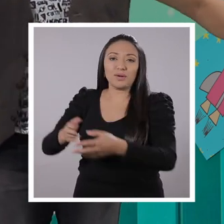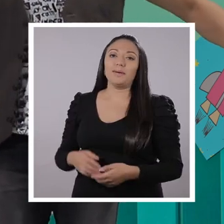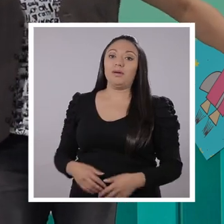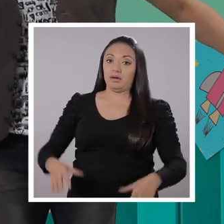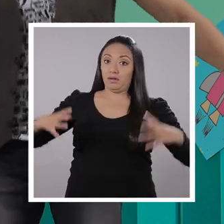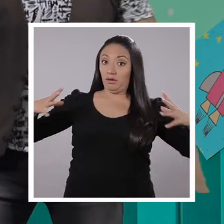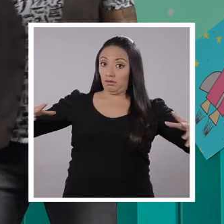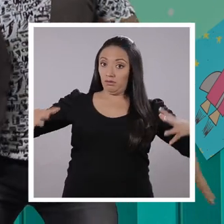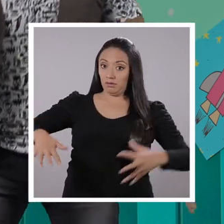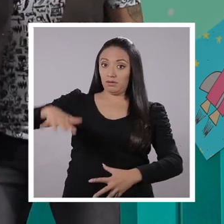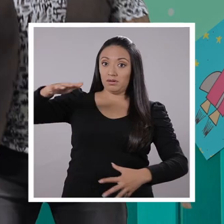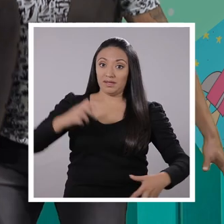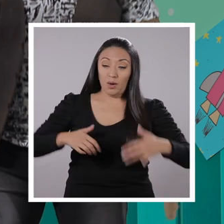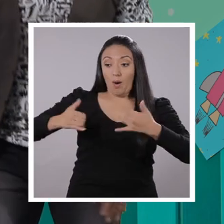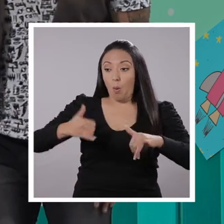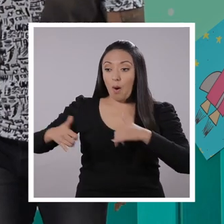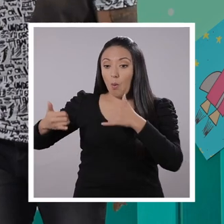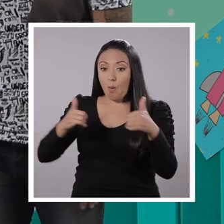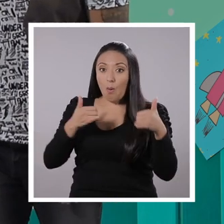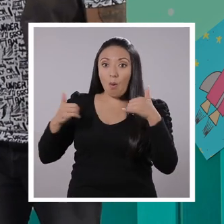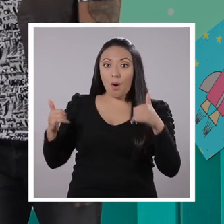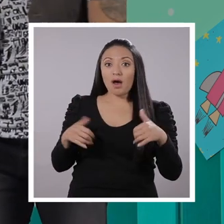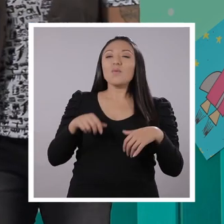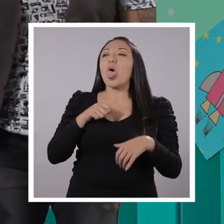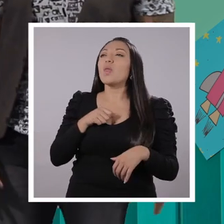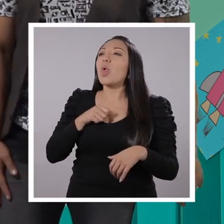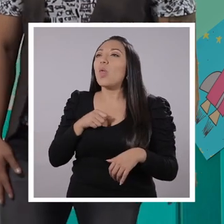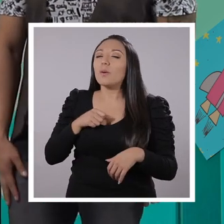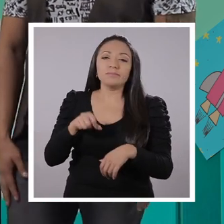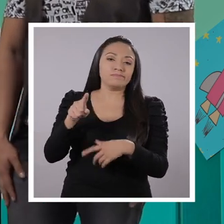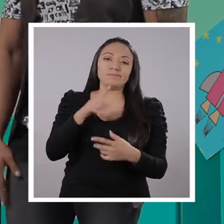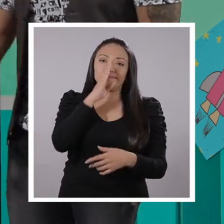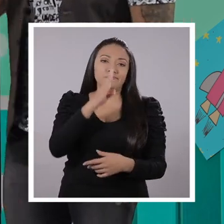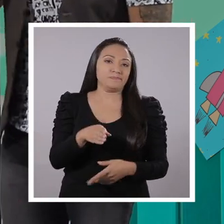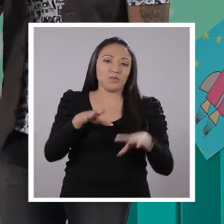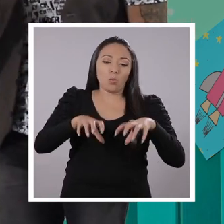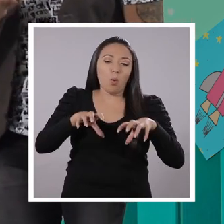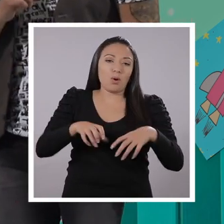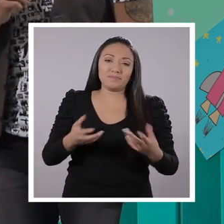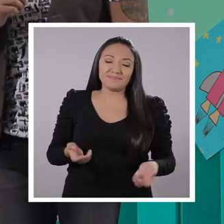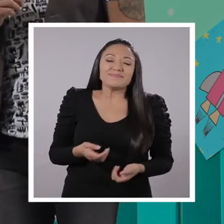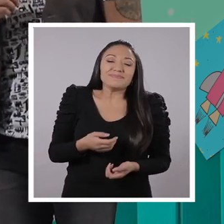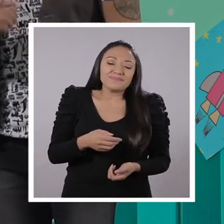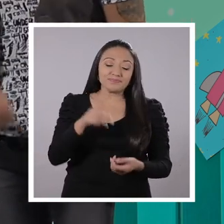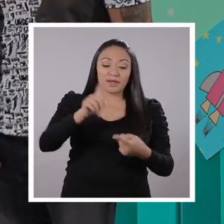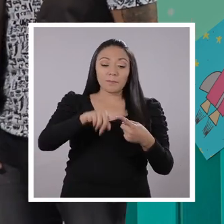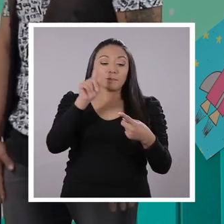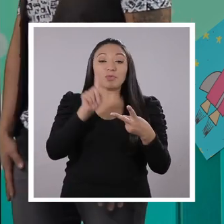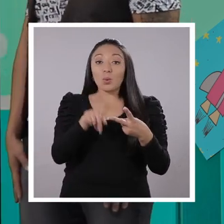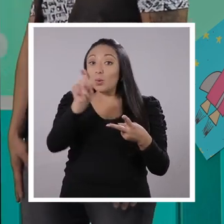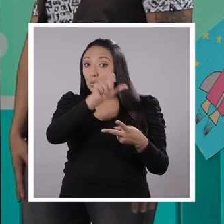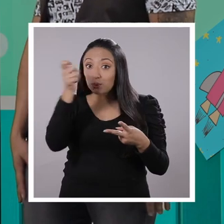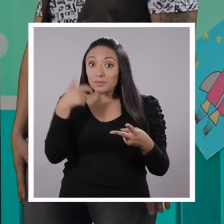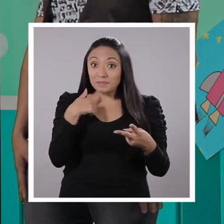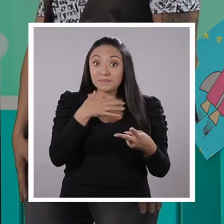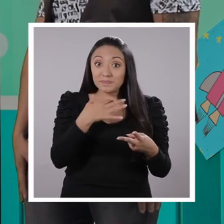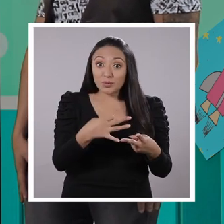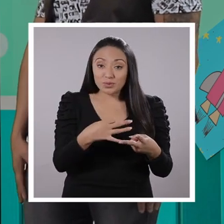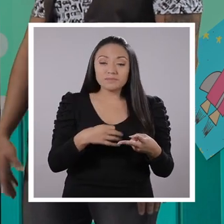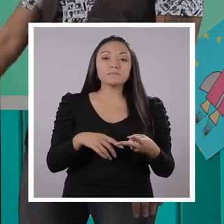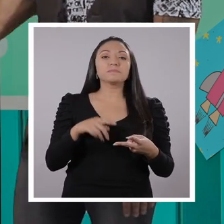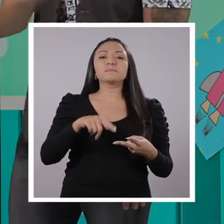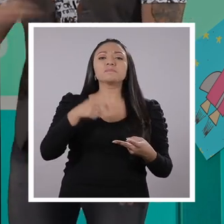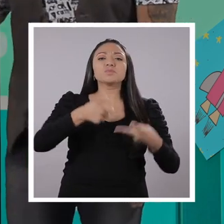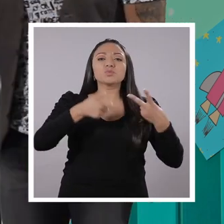Porque es un perrazo. Y nos ponemos a jugar y el mamá me dice... ¡Ja, ja, ja! ¡Ja, ja, Otra actividad que me gusta muchísimo es